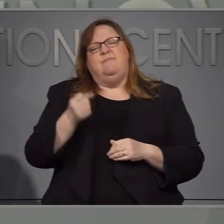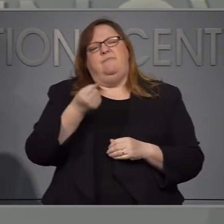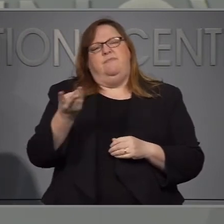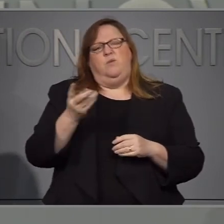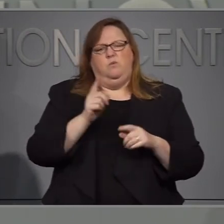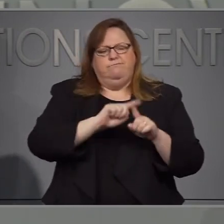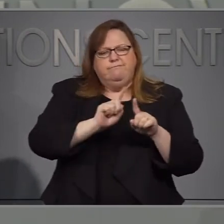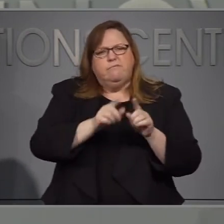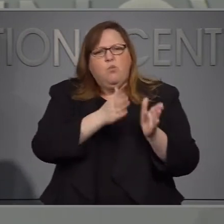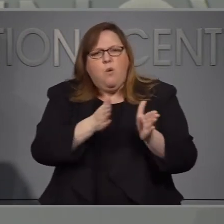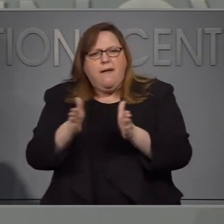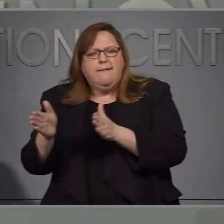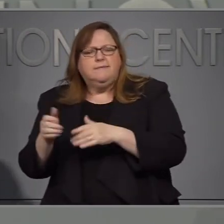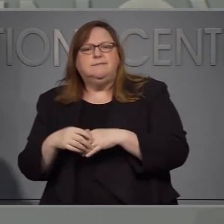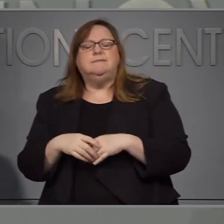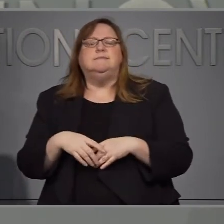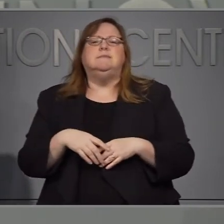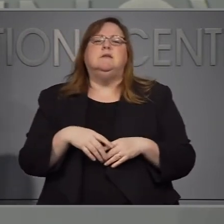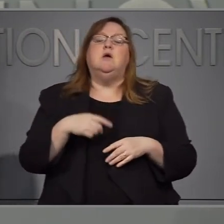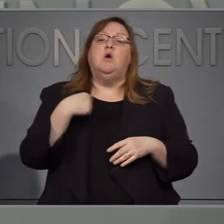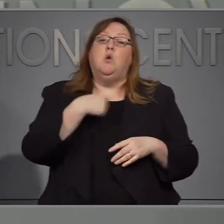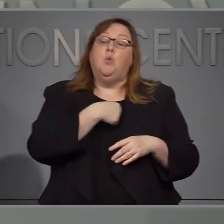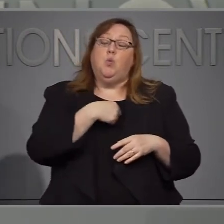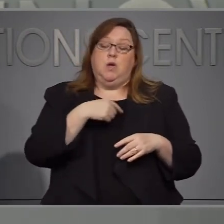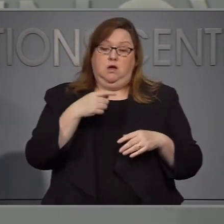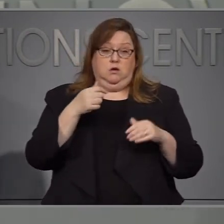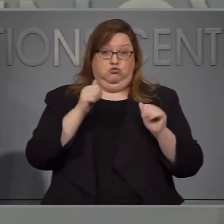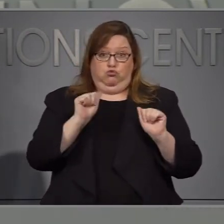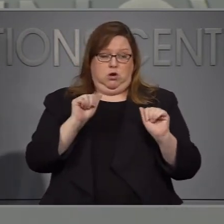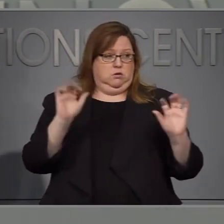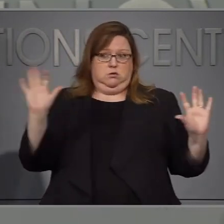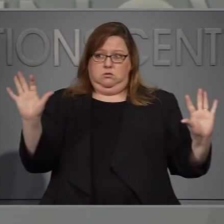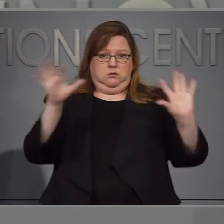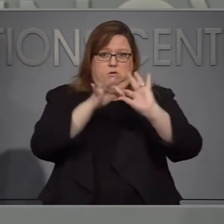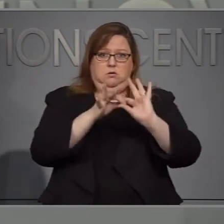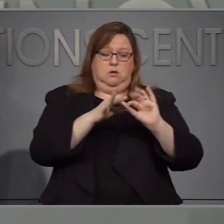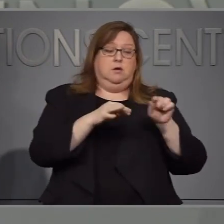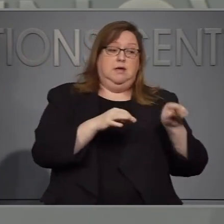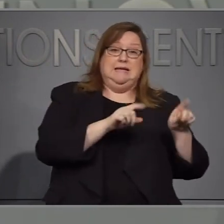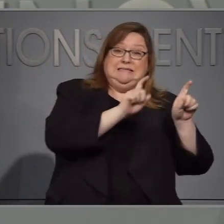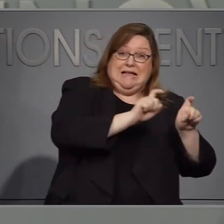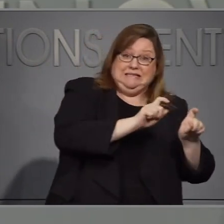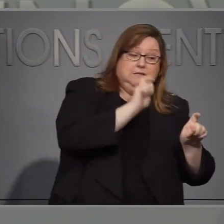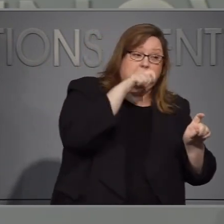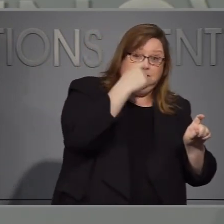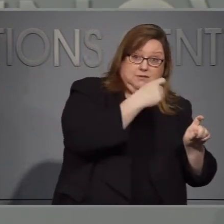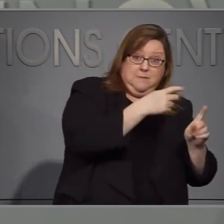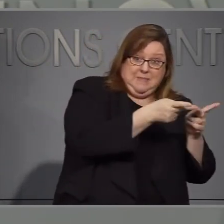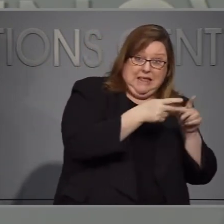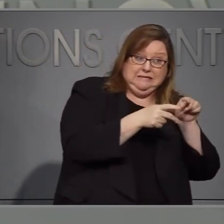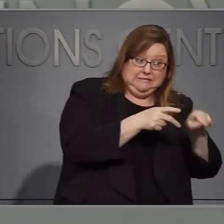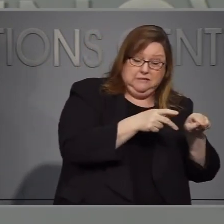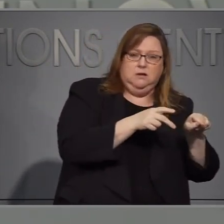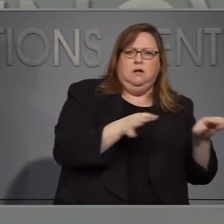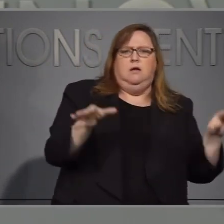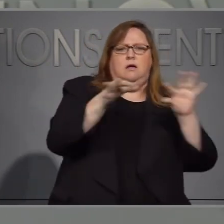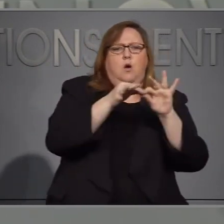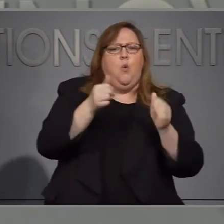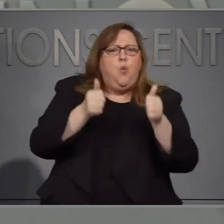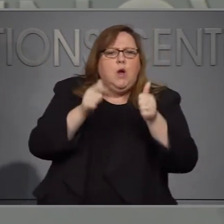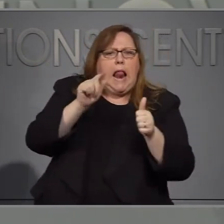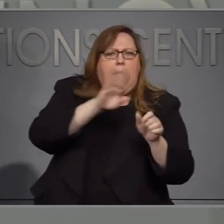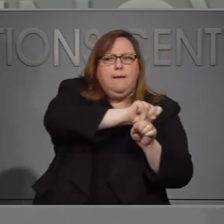aparear la recopla los sitios para para recibir para las pruebas y también con la capacidad de los